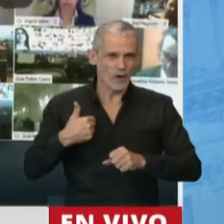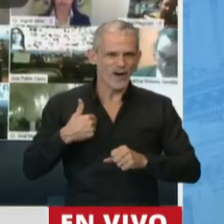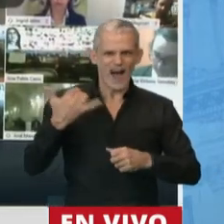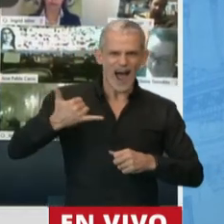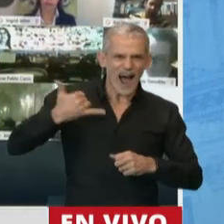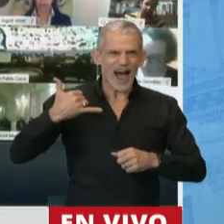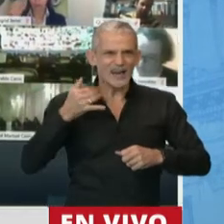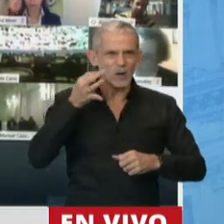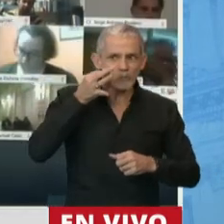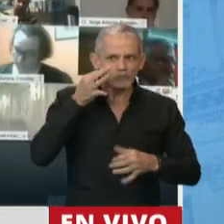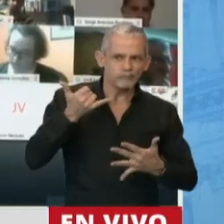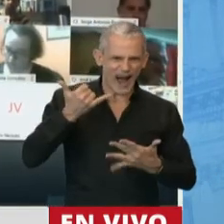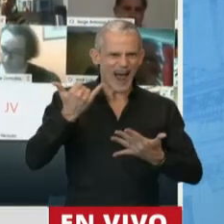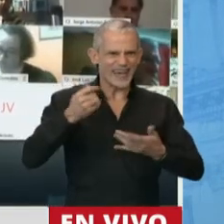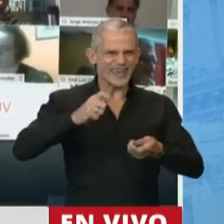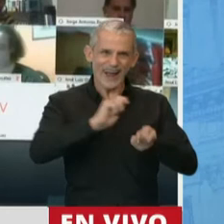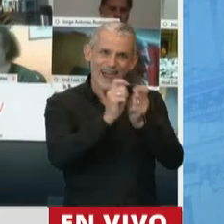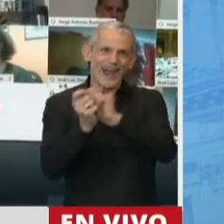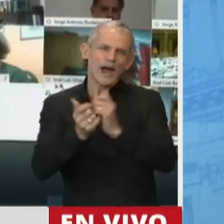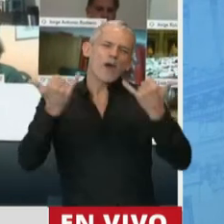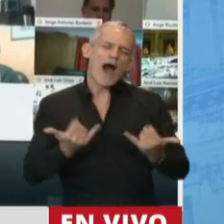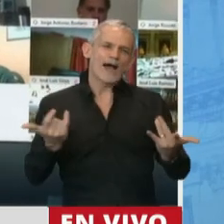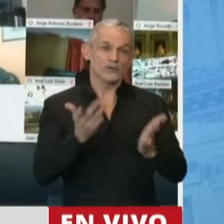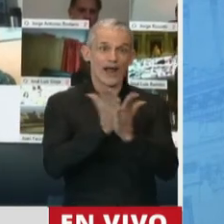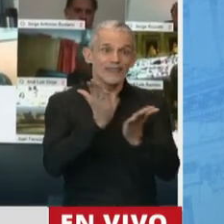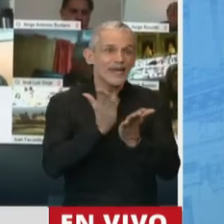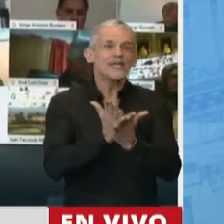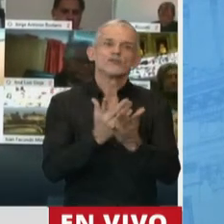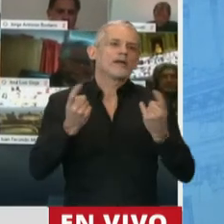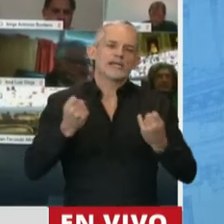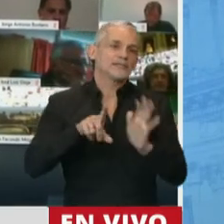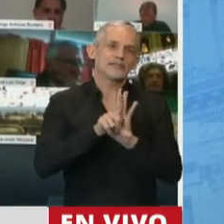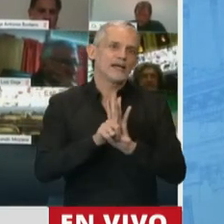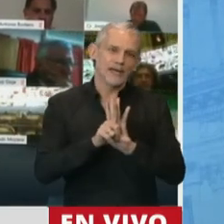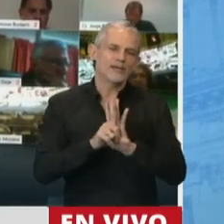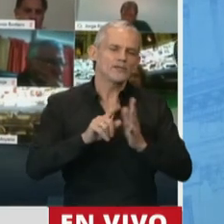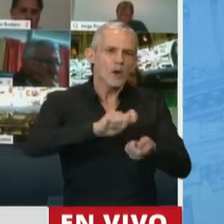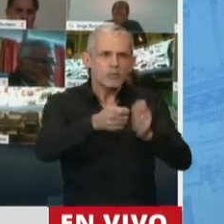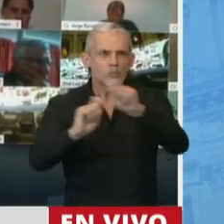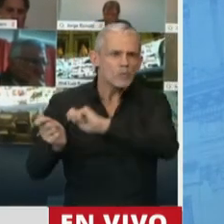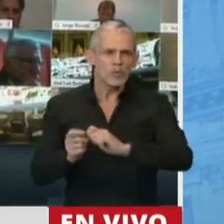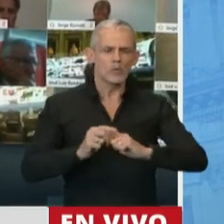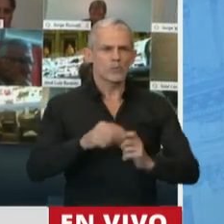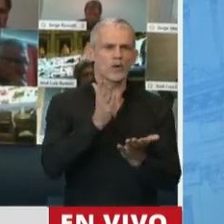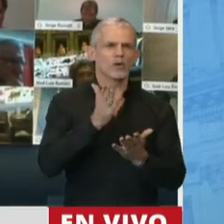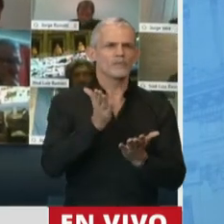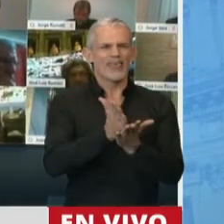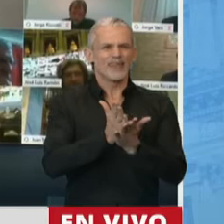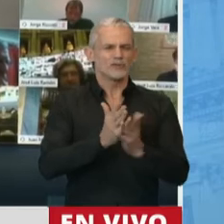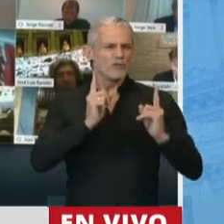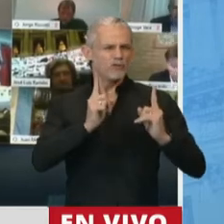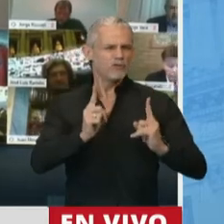vive una permanente transformación donde el derecho necesariamente tiene que ser dinámico e ir adaptándose,